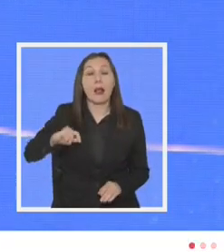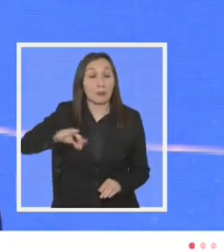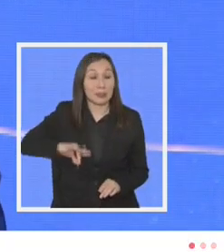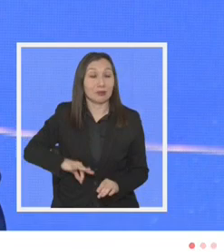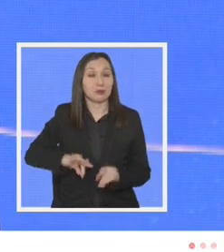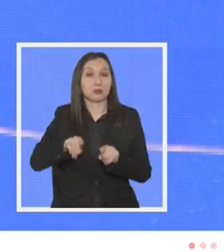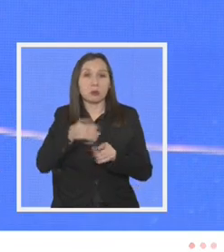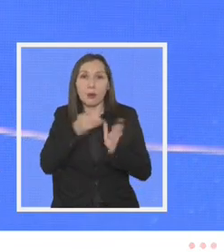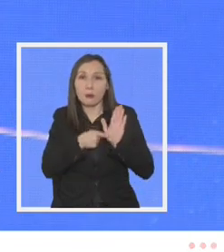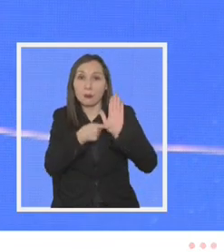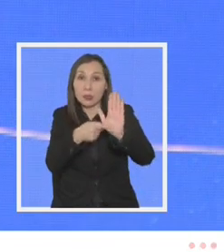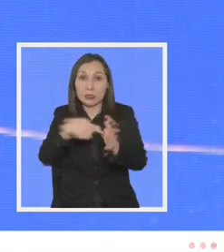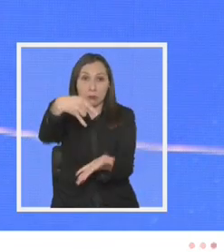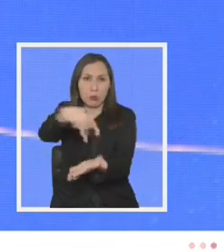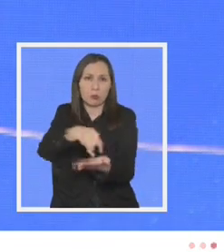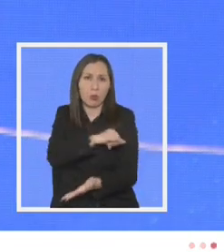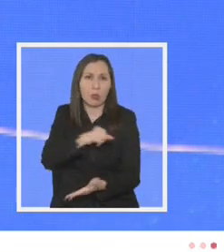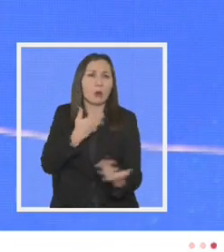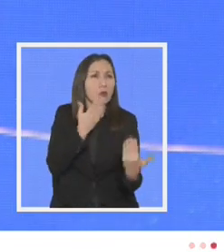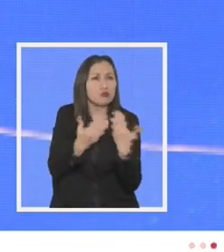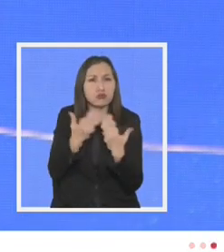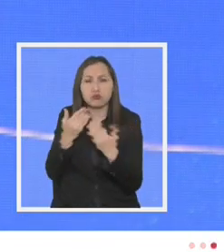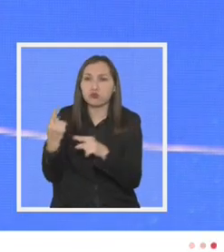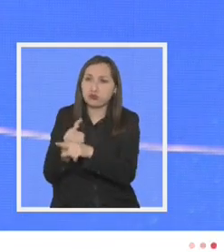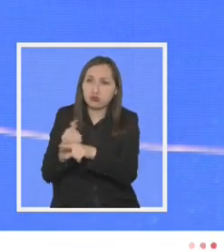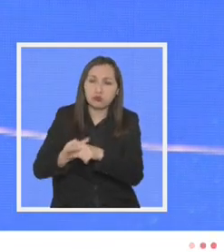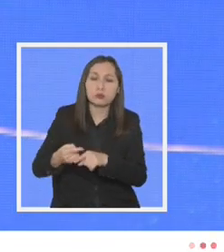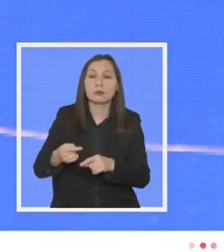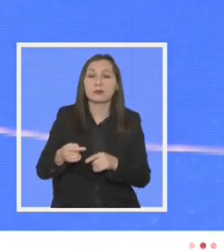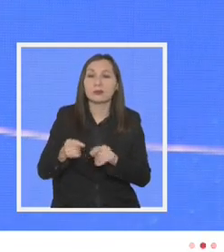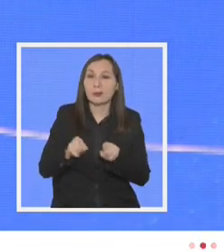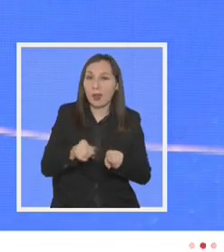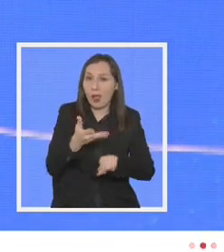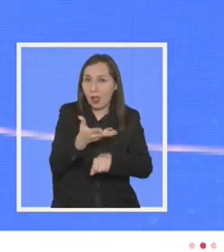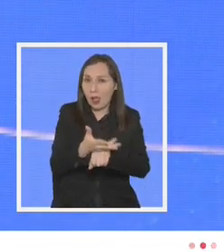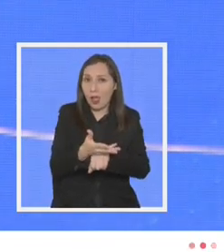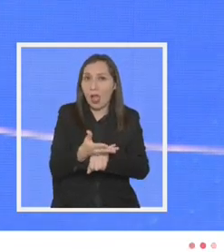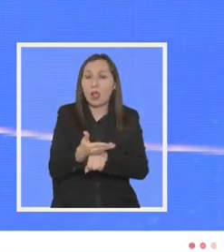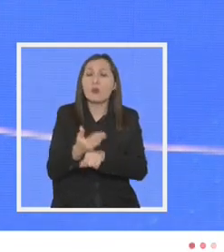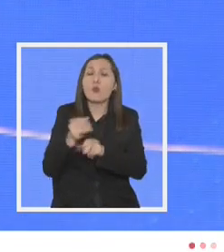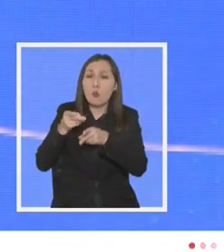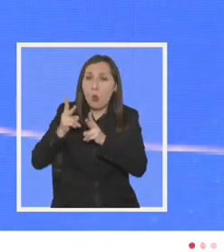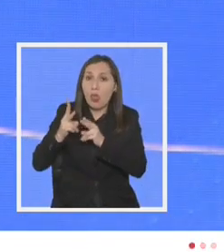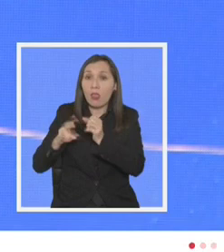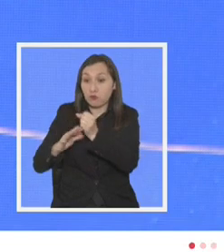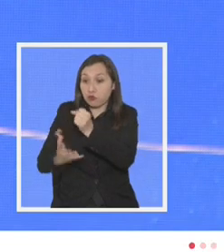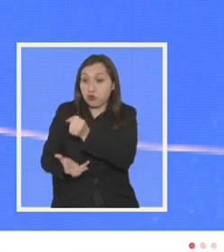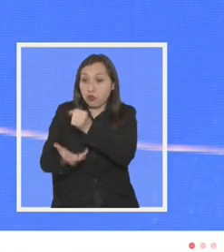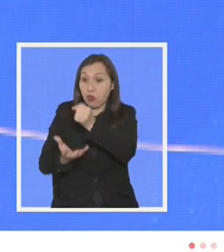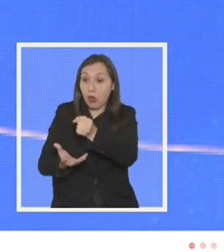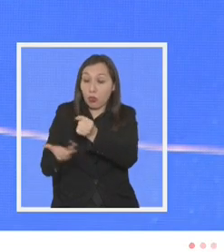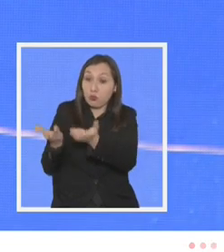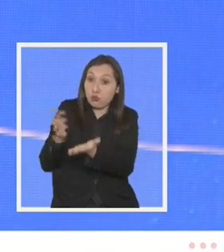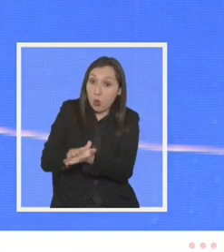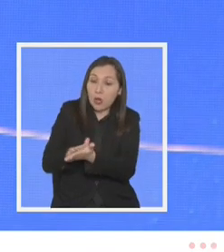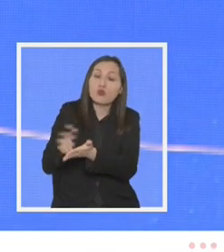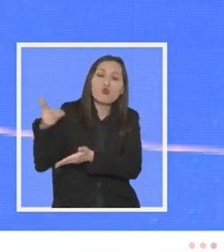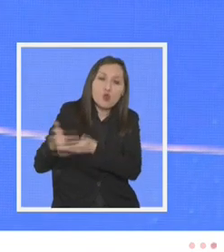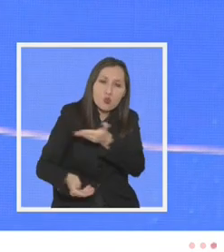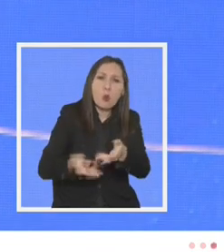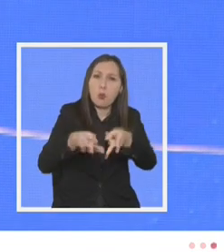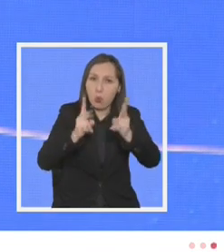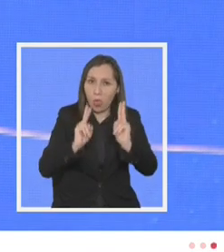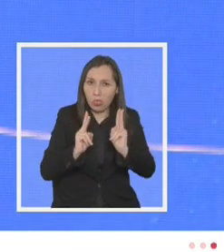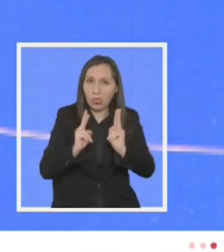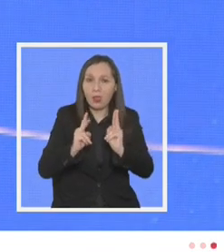presentamos al Parlamento después de un diálogo social mantiene la heredabilidad de los fondos y la